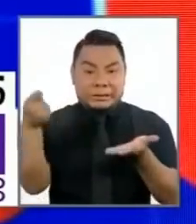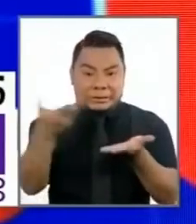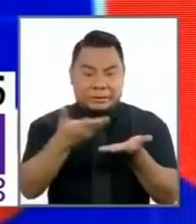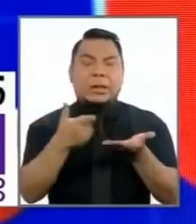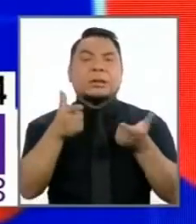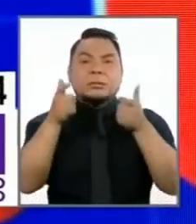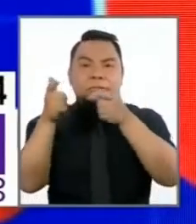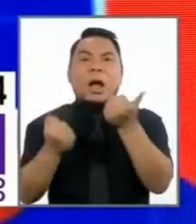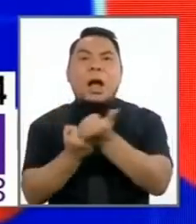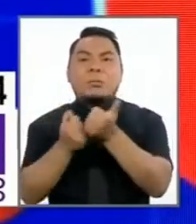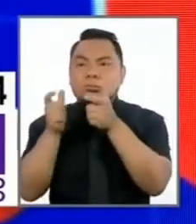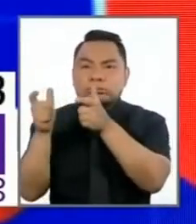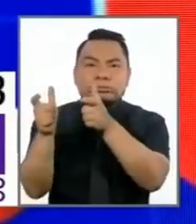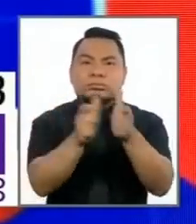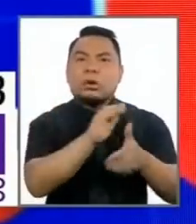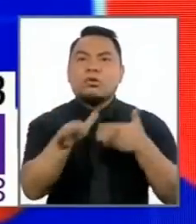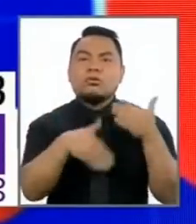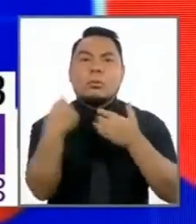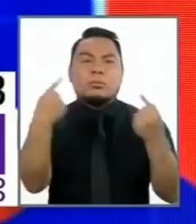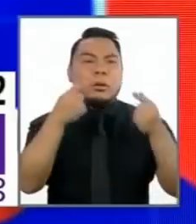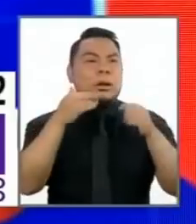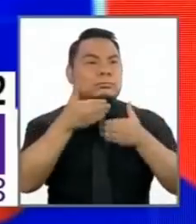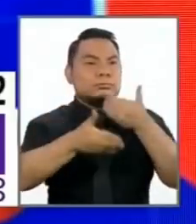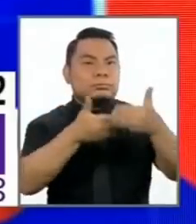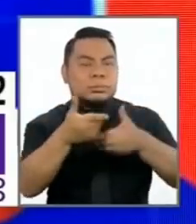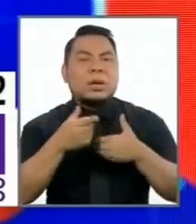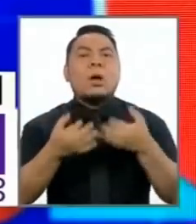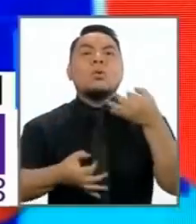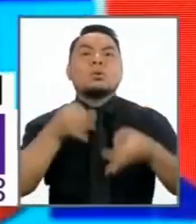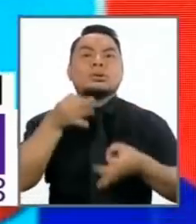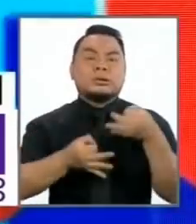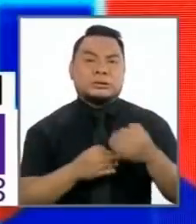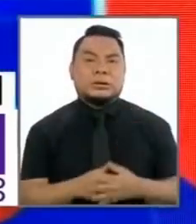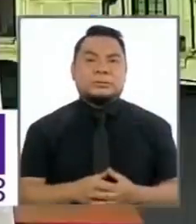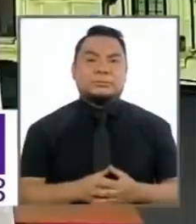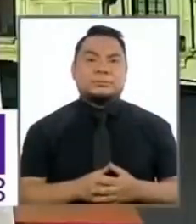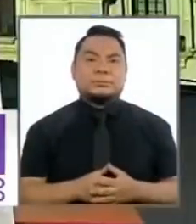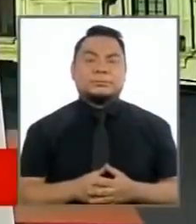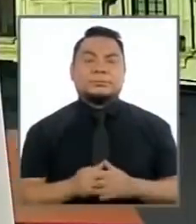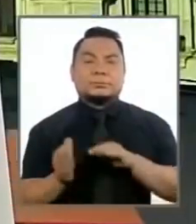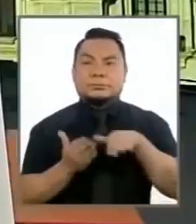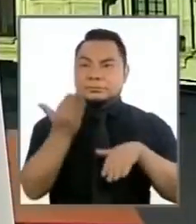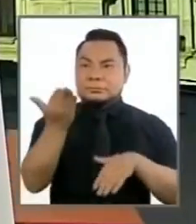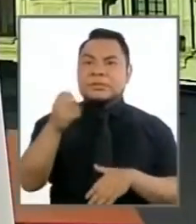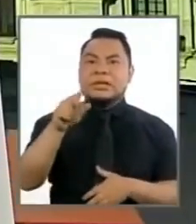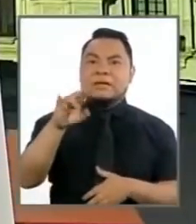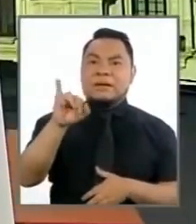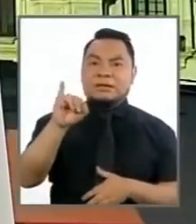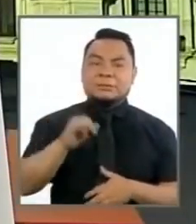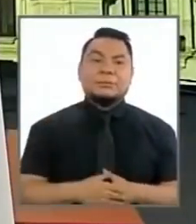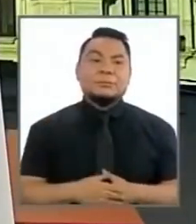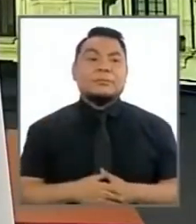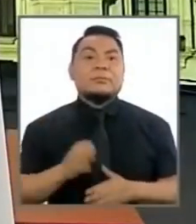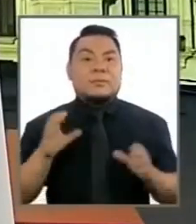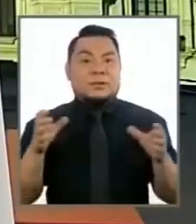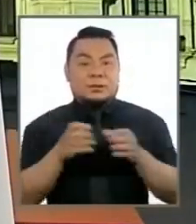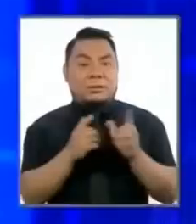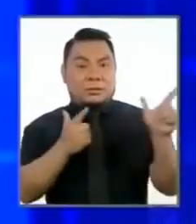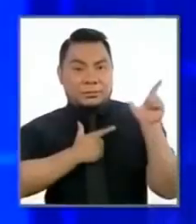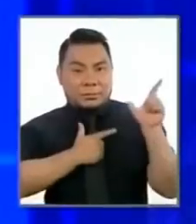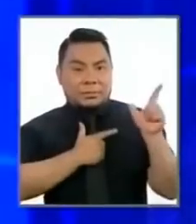seguimiento a todos los casos para que efectivamente se pueda hacer justicia nuestras fuerzas armadas